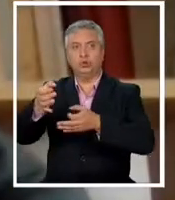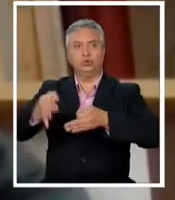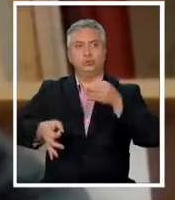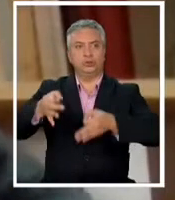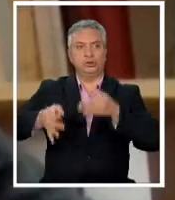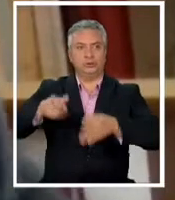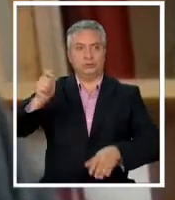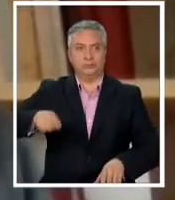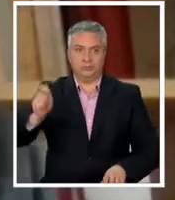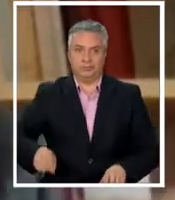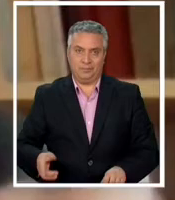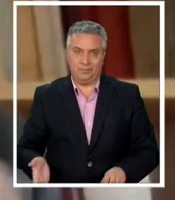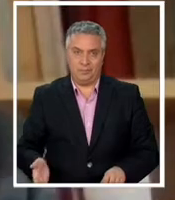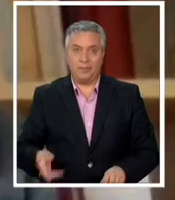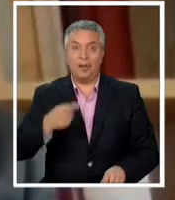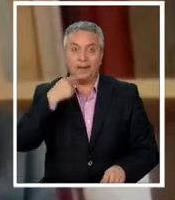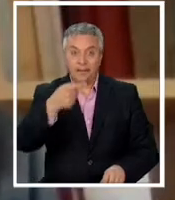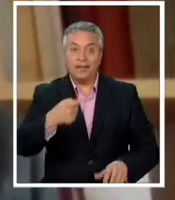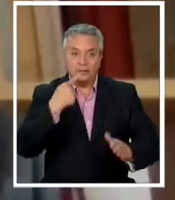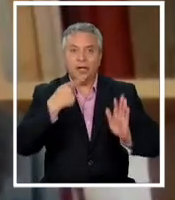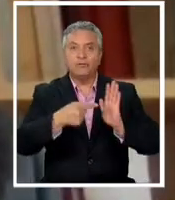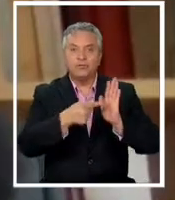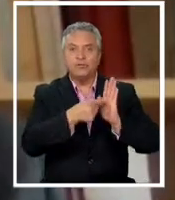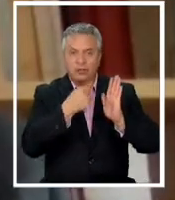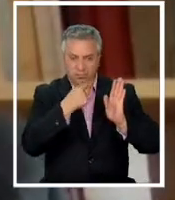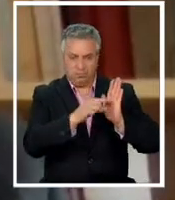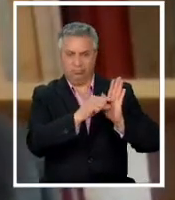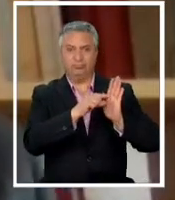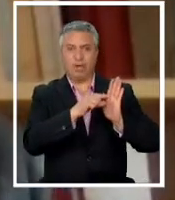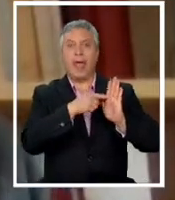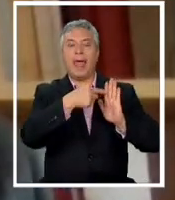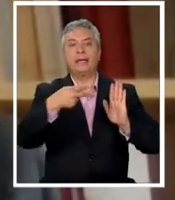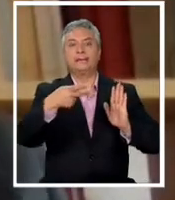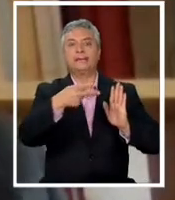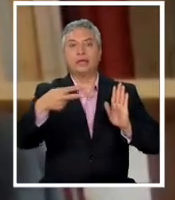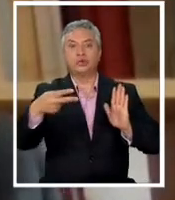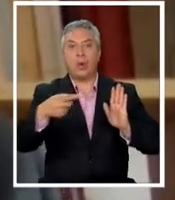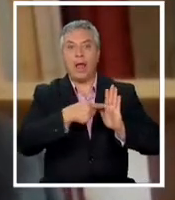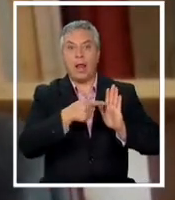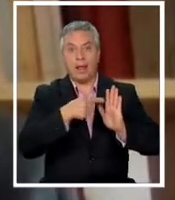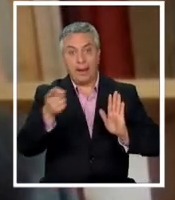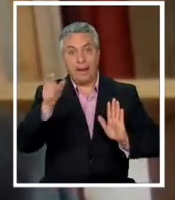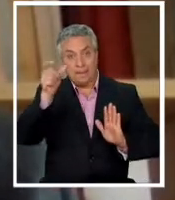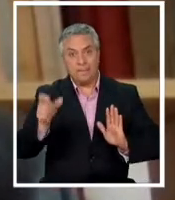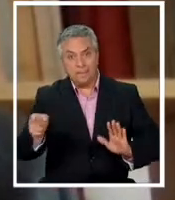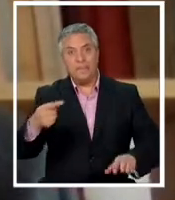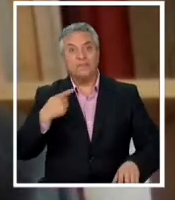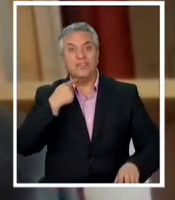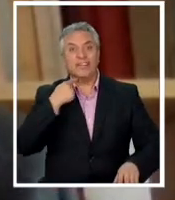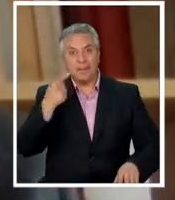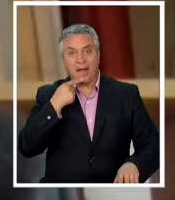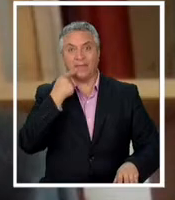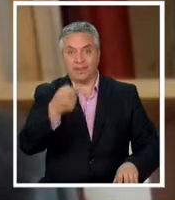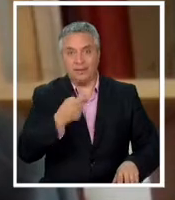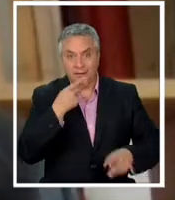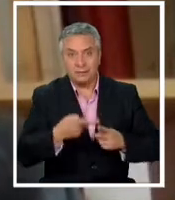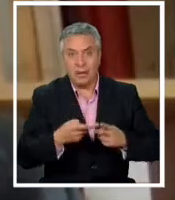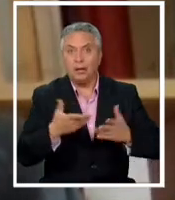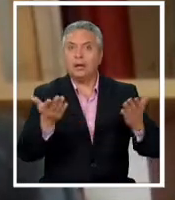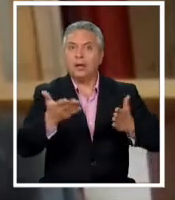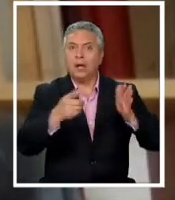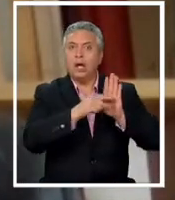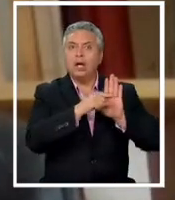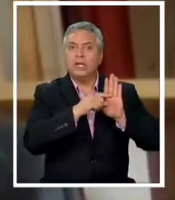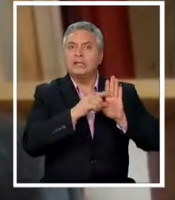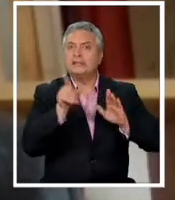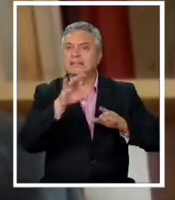particular dice connotación sexual la denuncia presentada por la víctima obviamente que la connotación sexual es